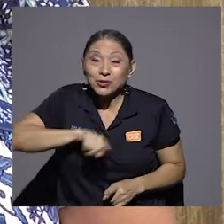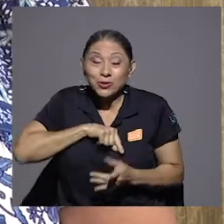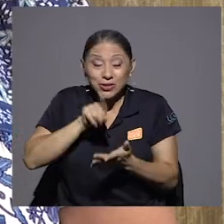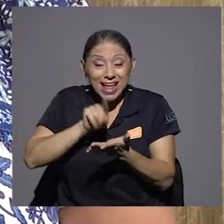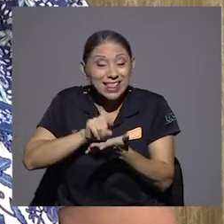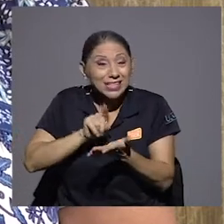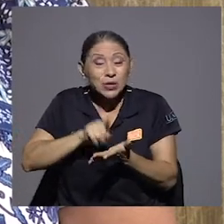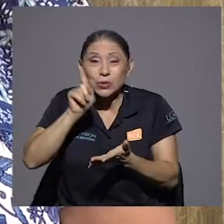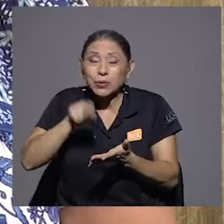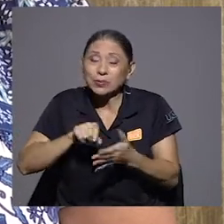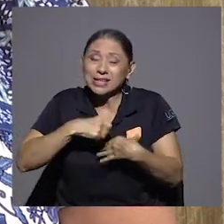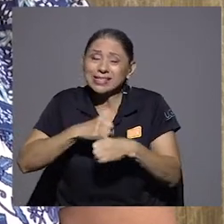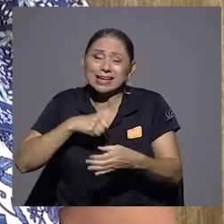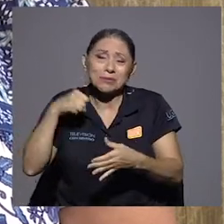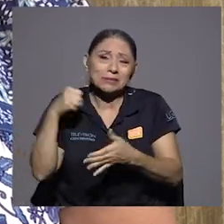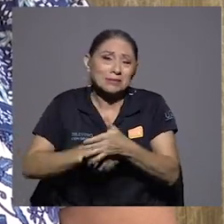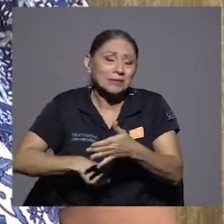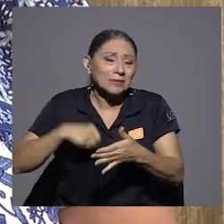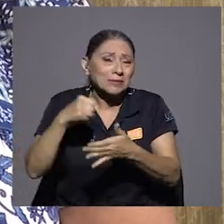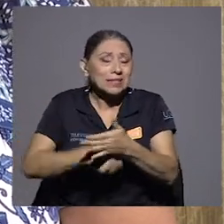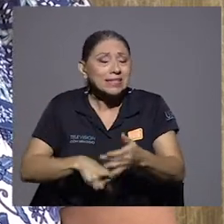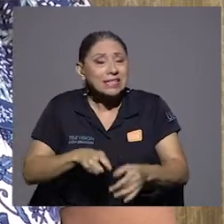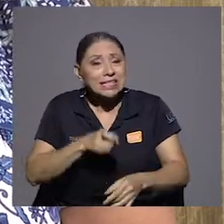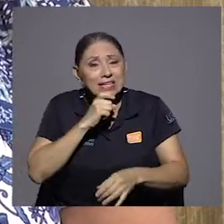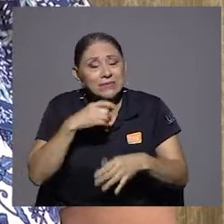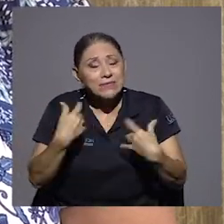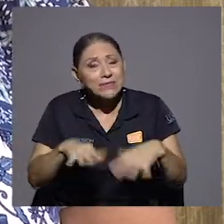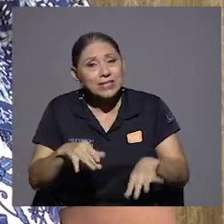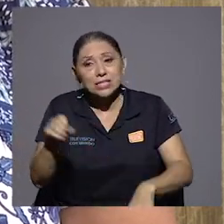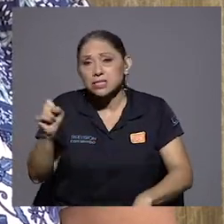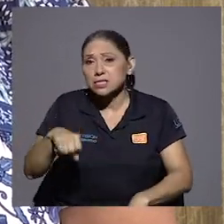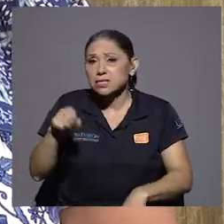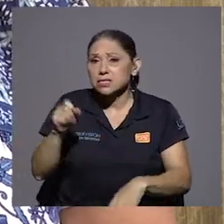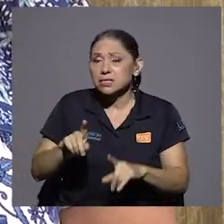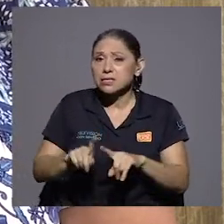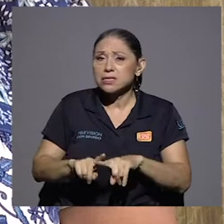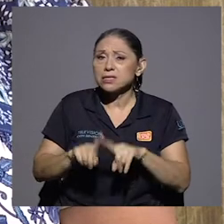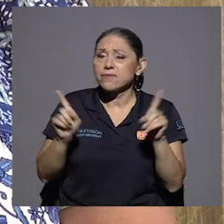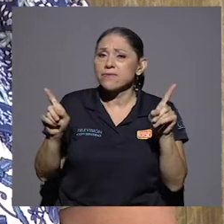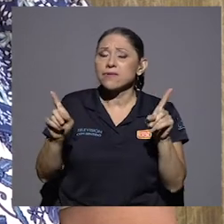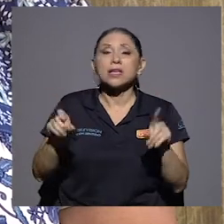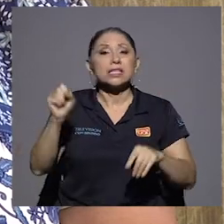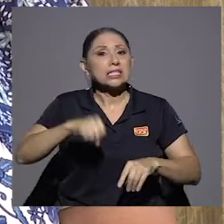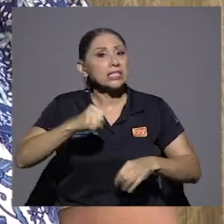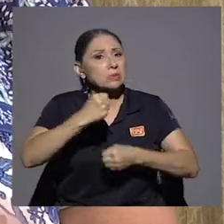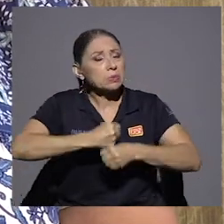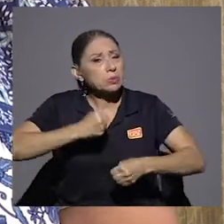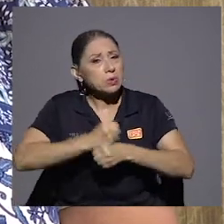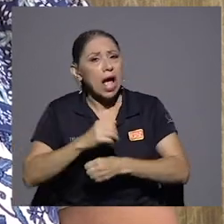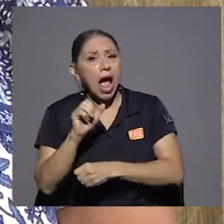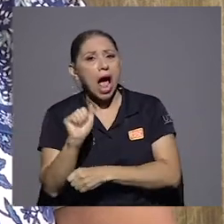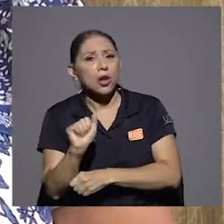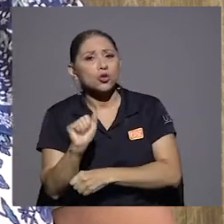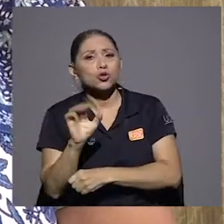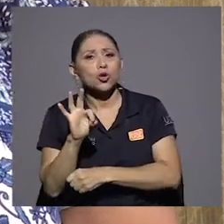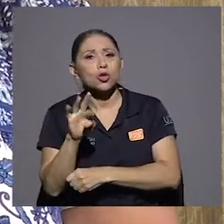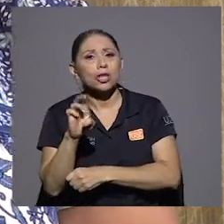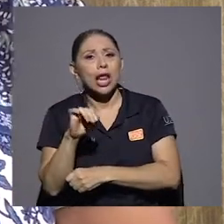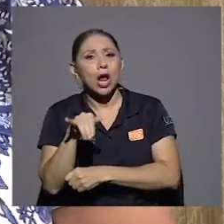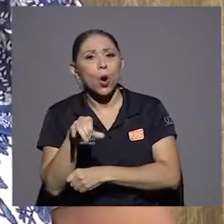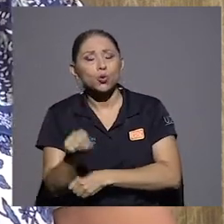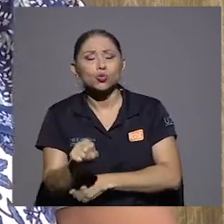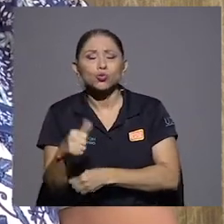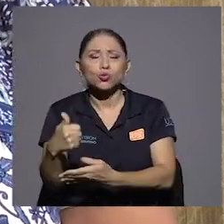¿En serio? Sí, pero... Sí, pero... Se hizo un gran trabajo. Nos ayudó mucho Alonso Trejos con todo ese